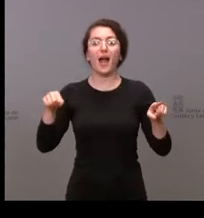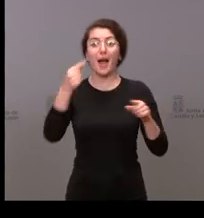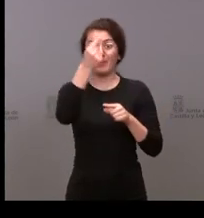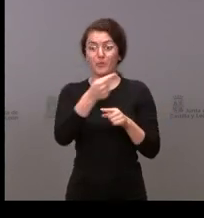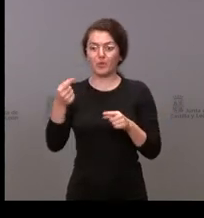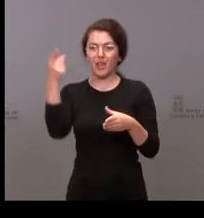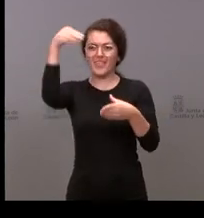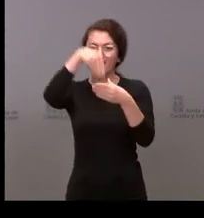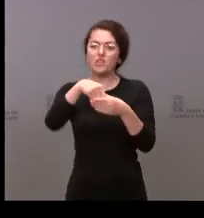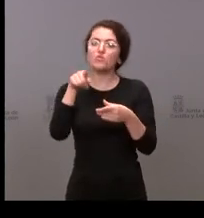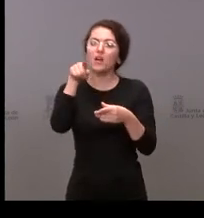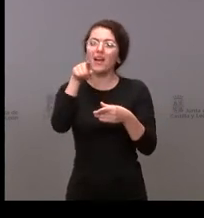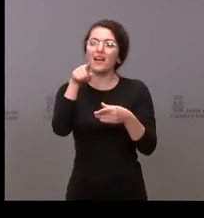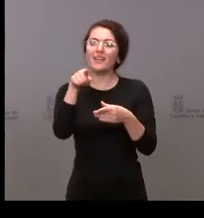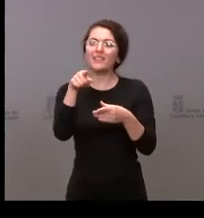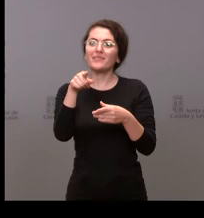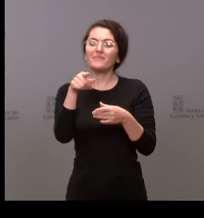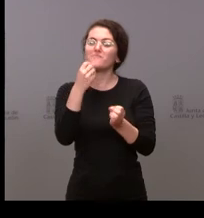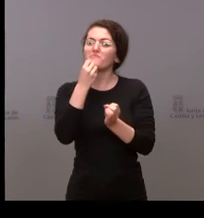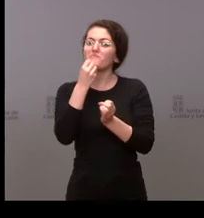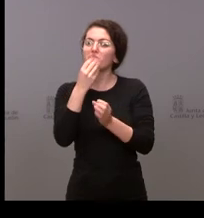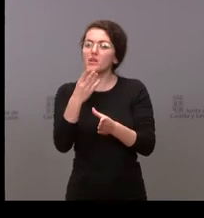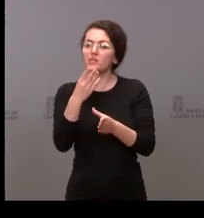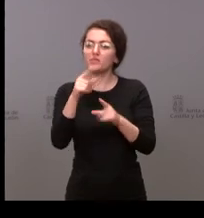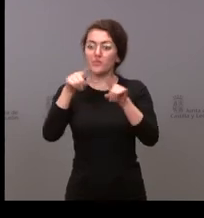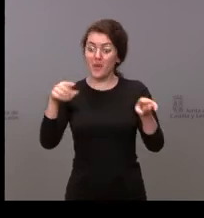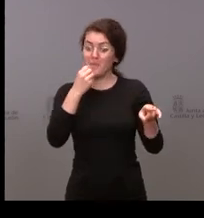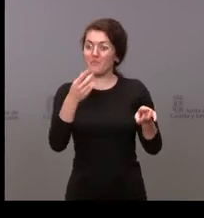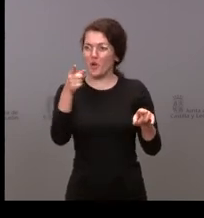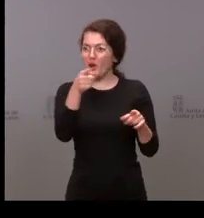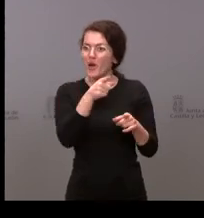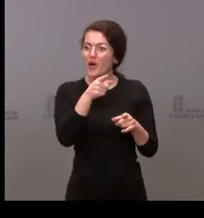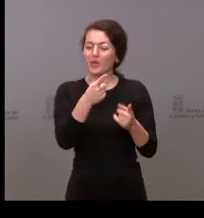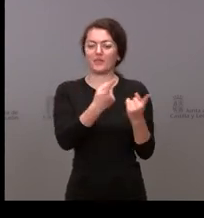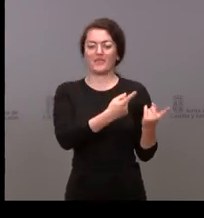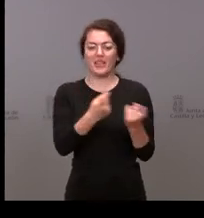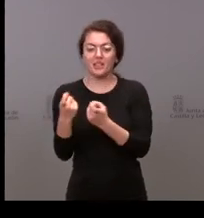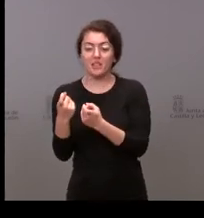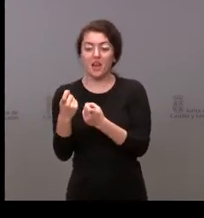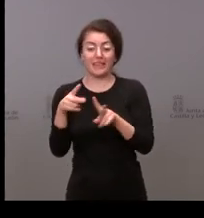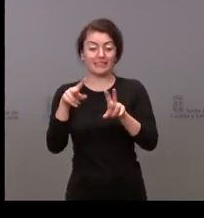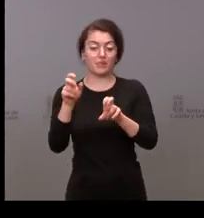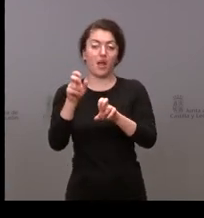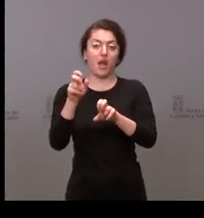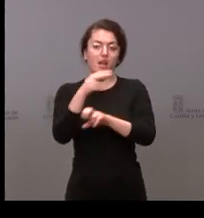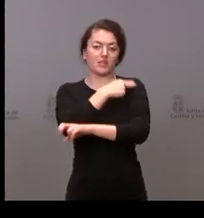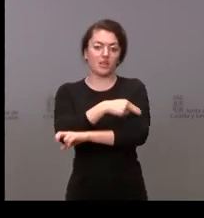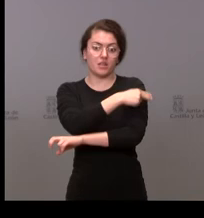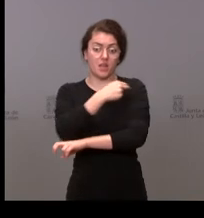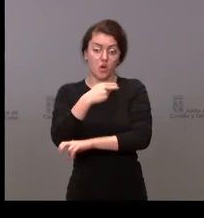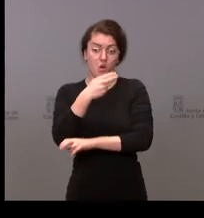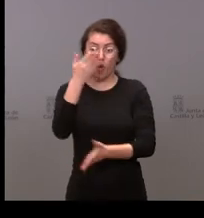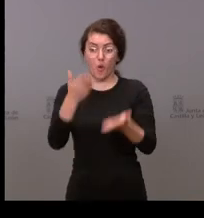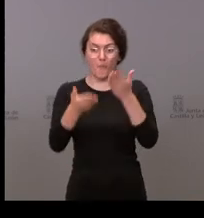las carencias y necesidades en materia sanitaria y especialmente en comparación con las inversiones que se hacen en otras